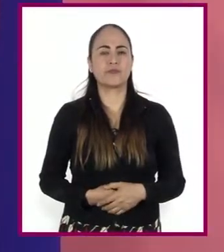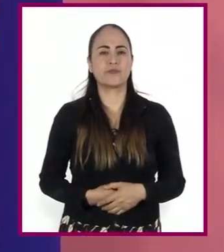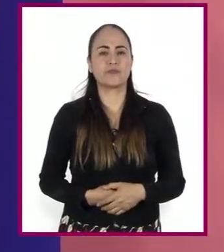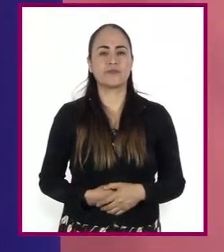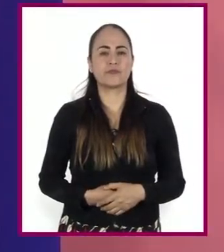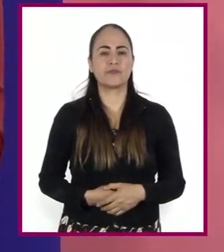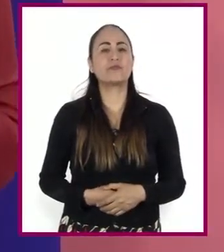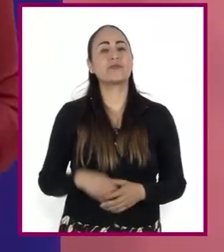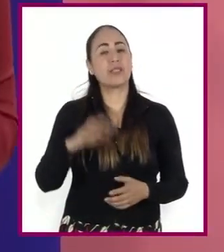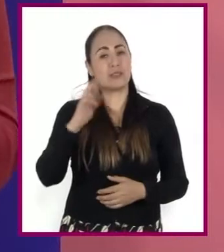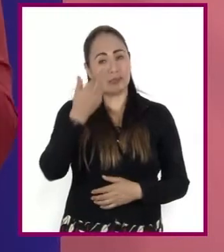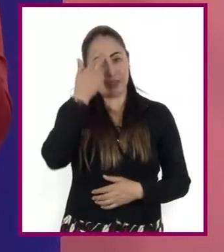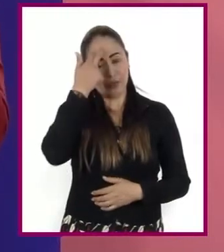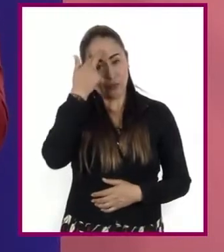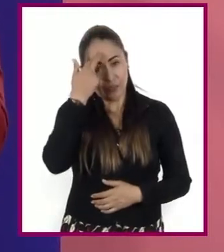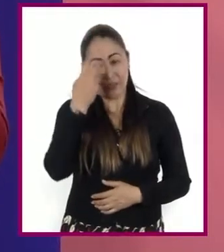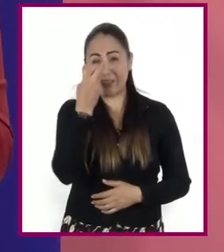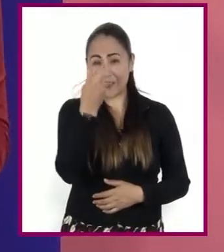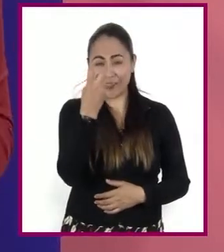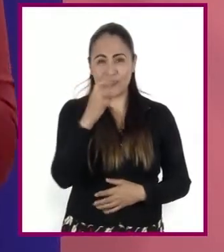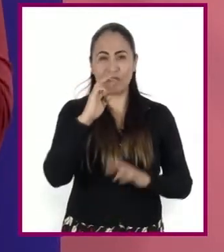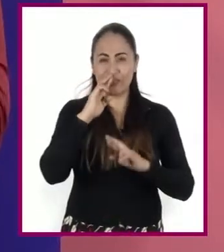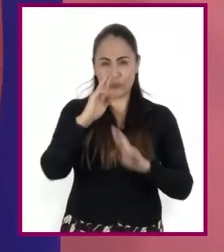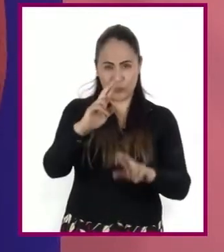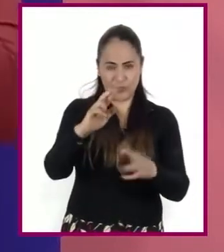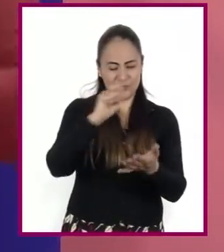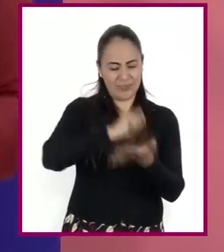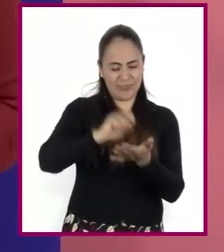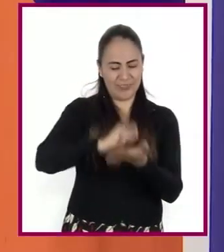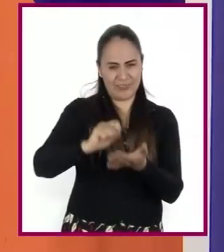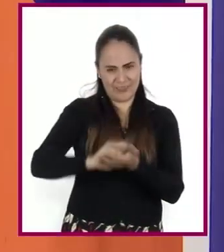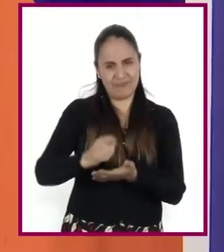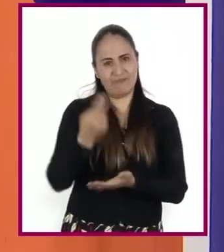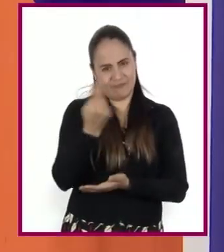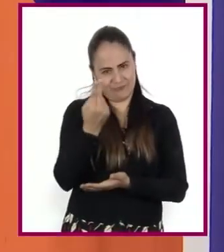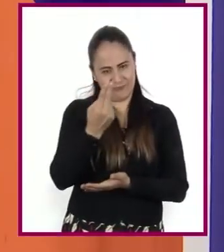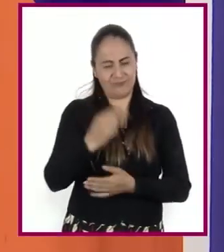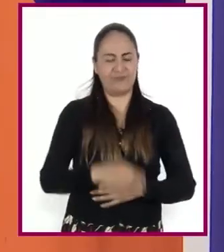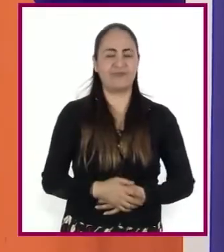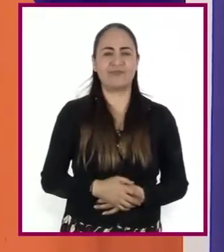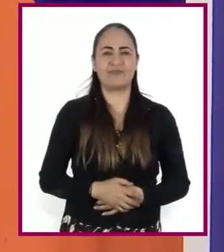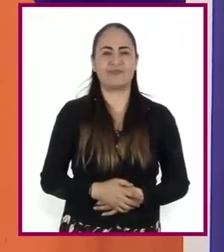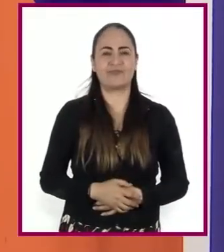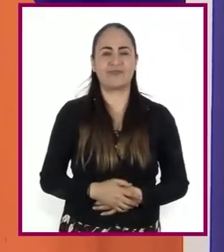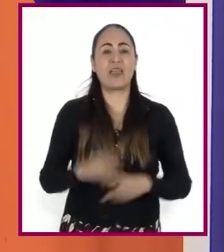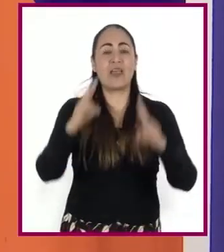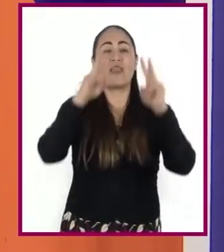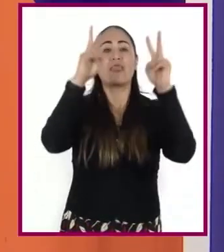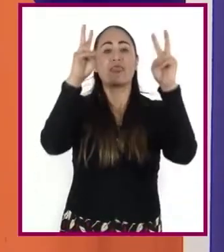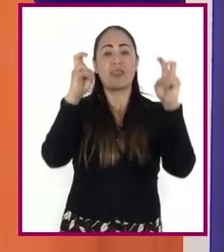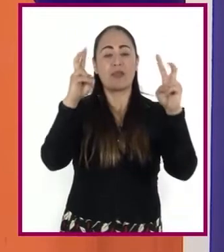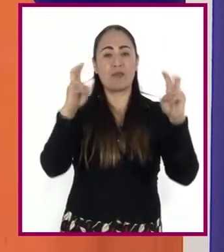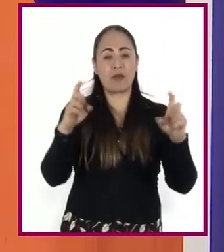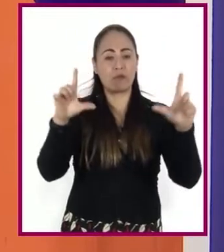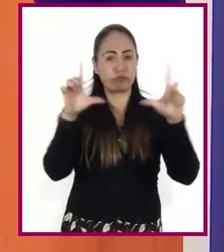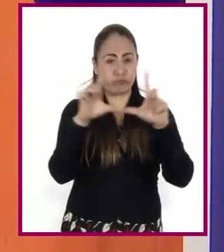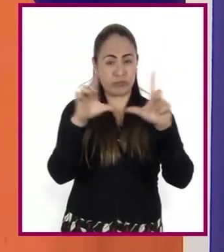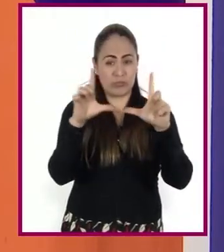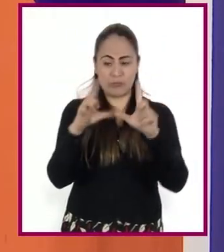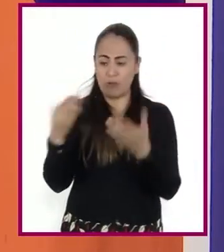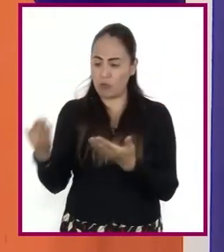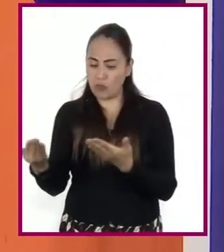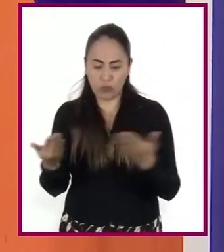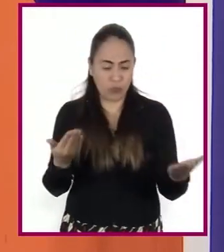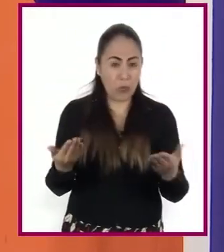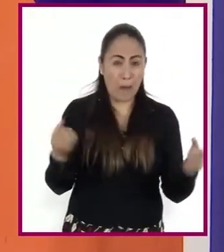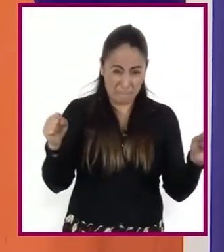No se les olvide anotar sus respuestas en su cuaderno. No todos los textos acerca de un tema dicen lo mismo.